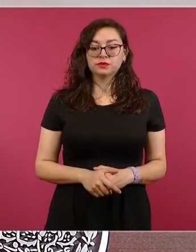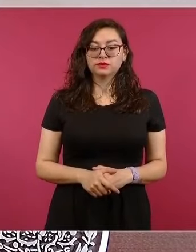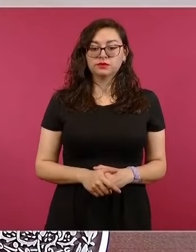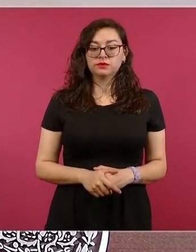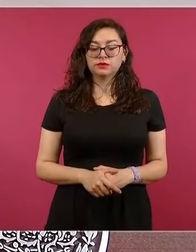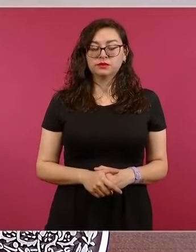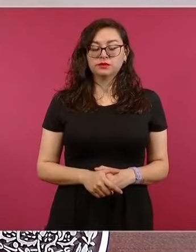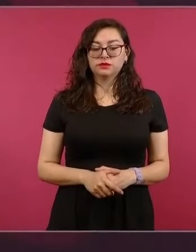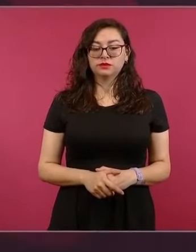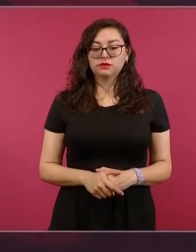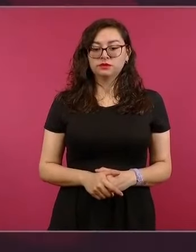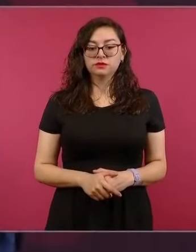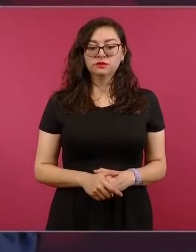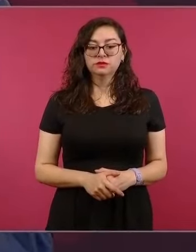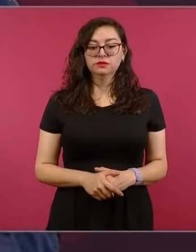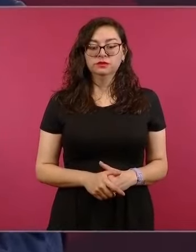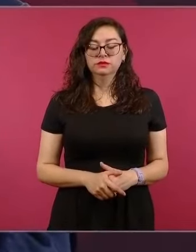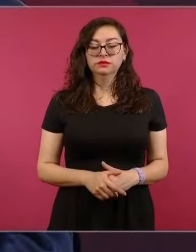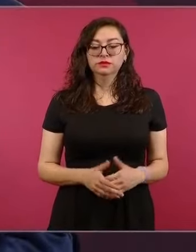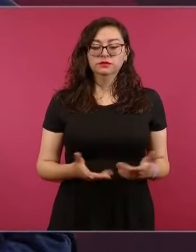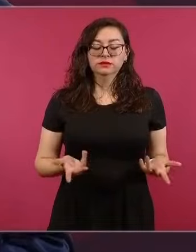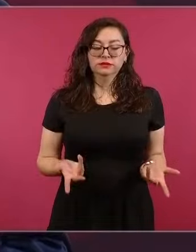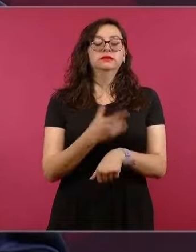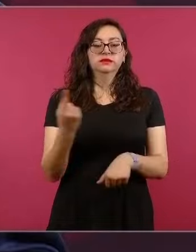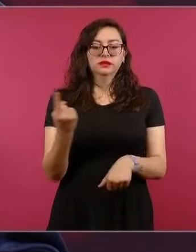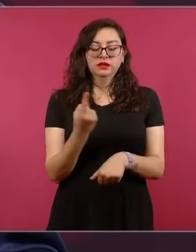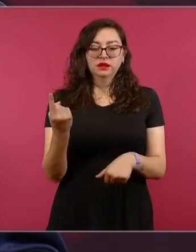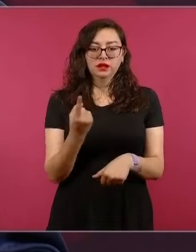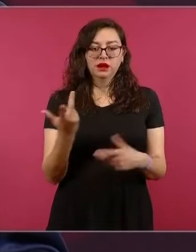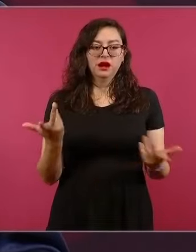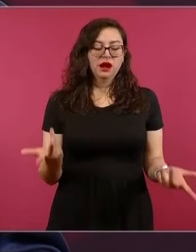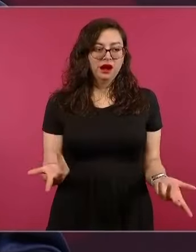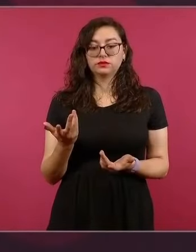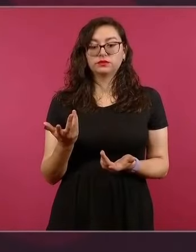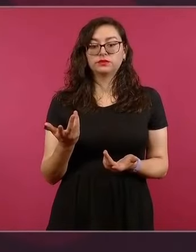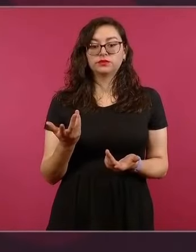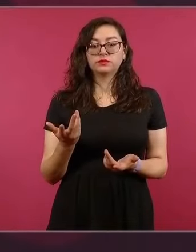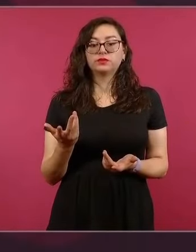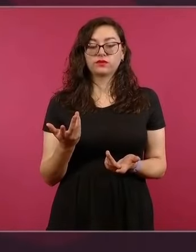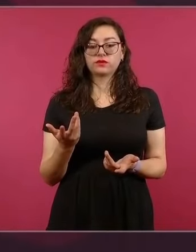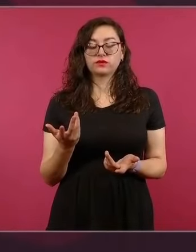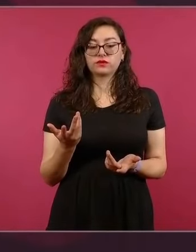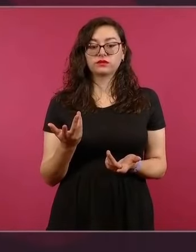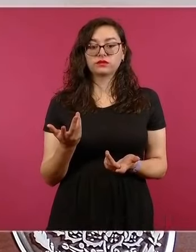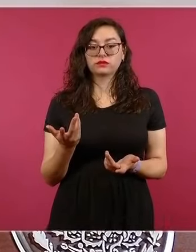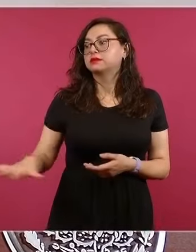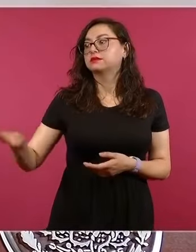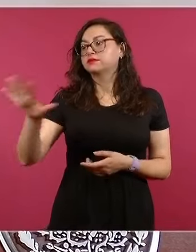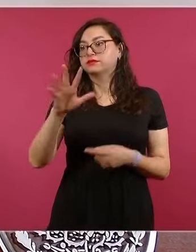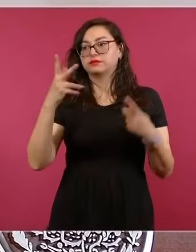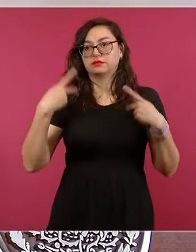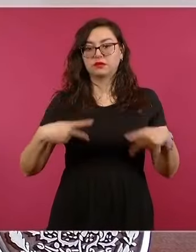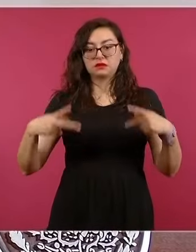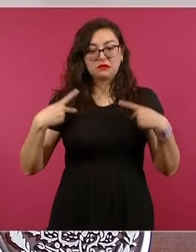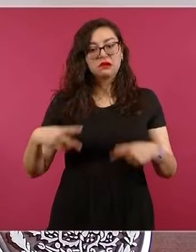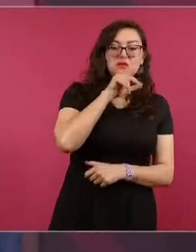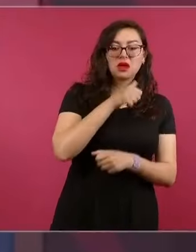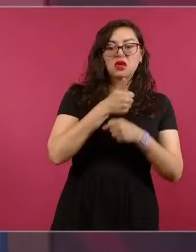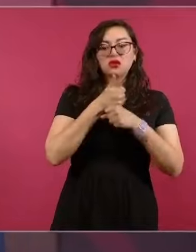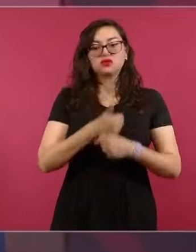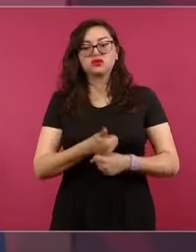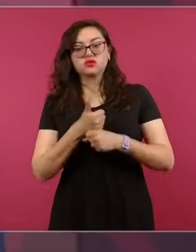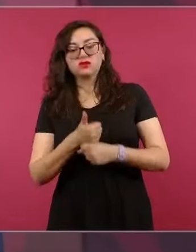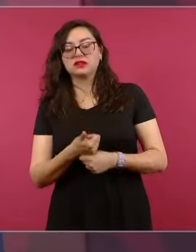casos, cuando se trata de un asunto de justicia, darle tranquilidad a familiares